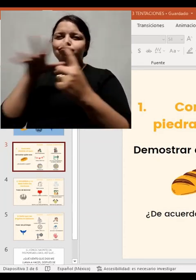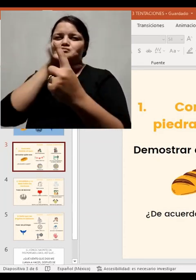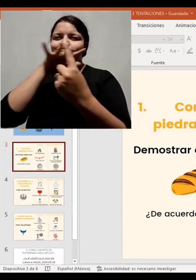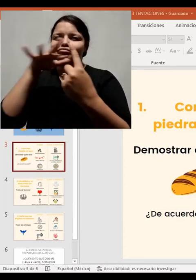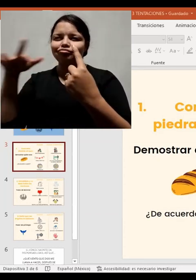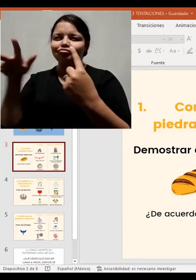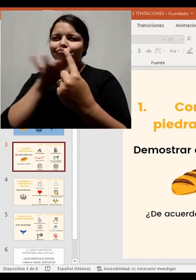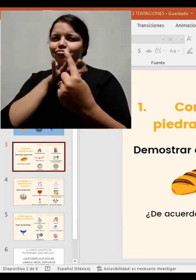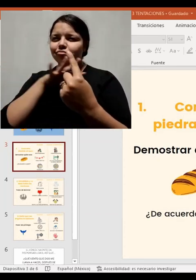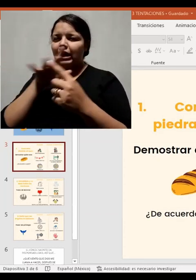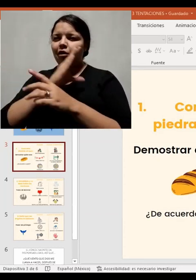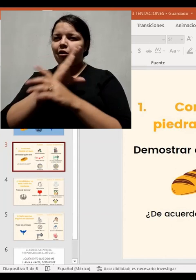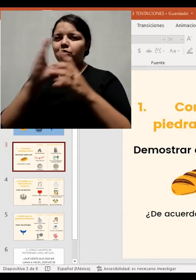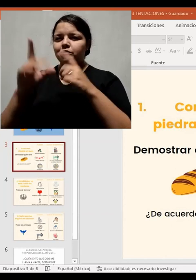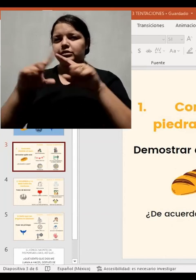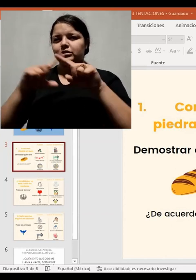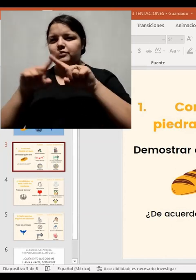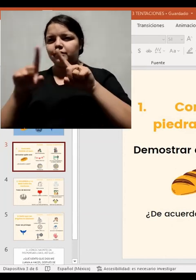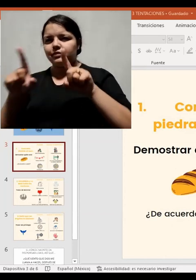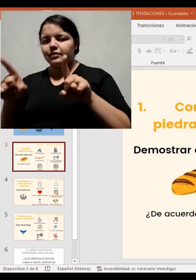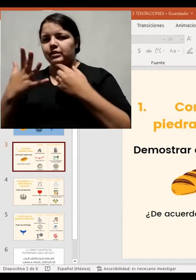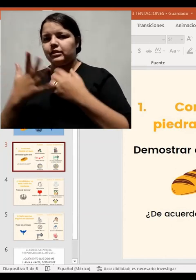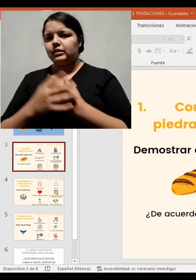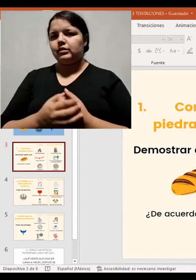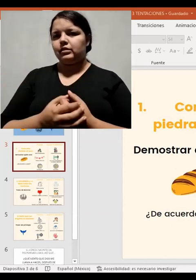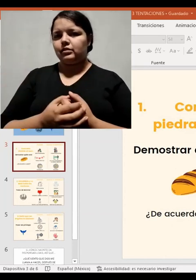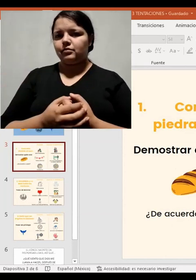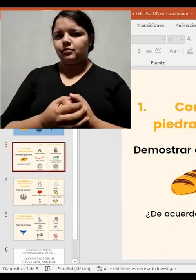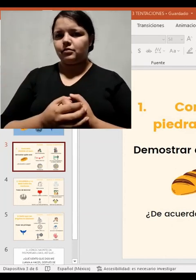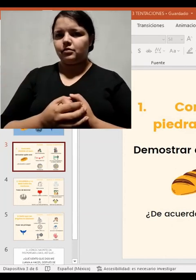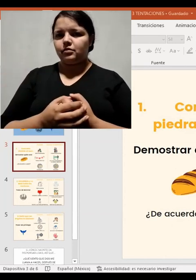perfectos y demás.